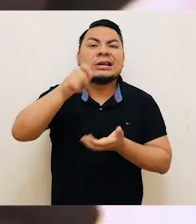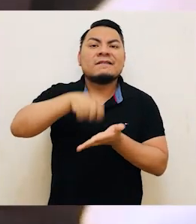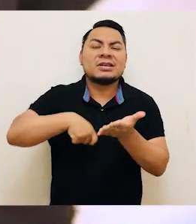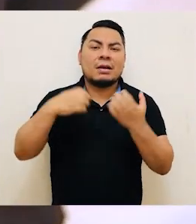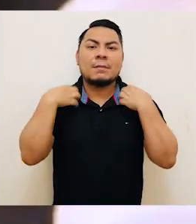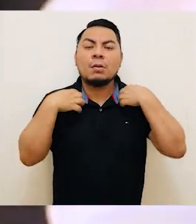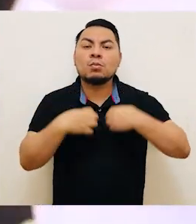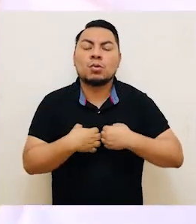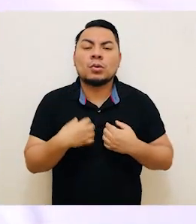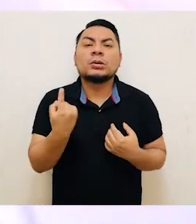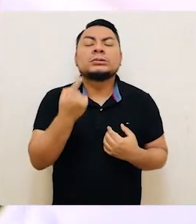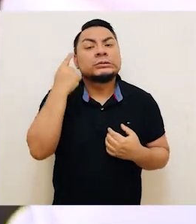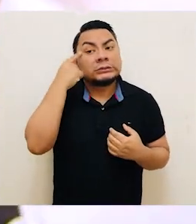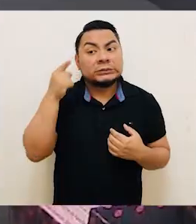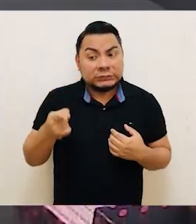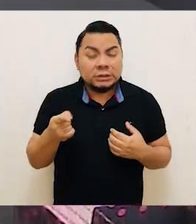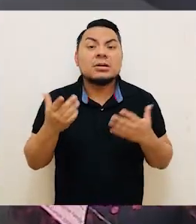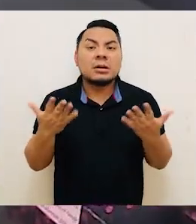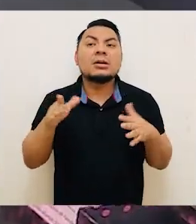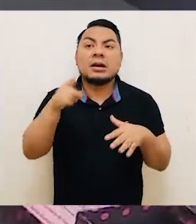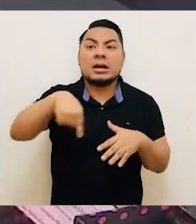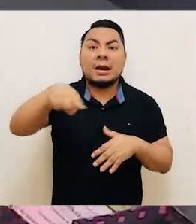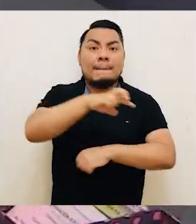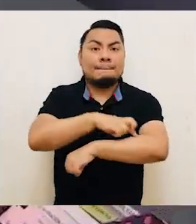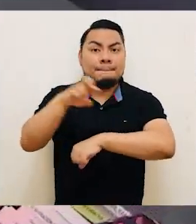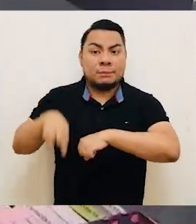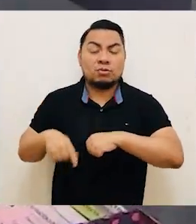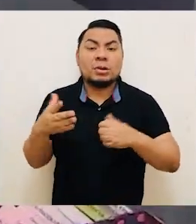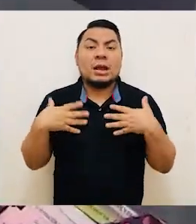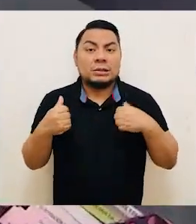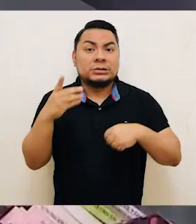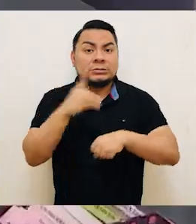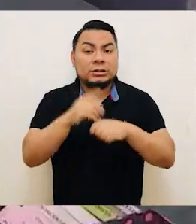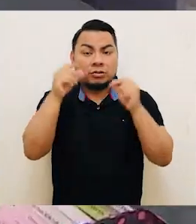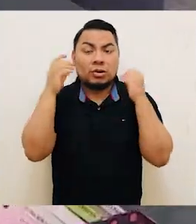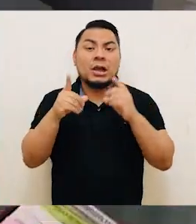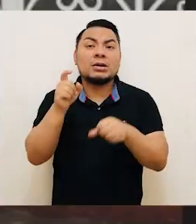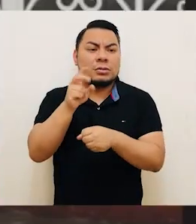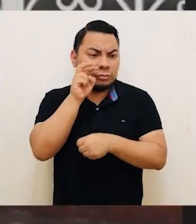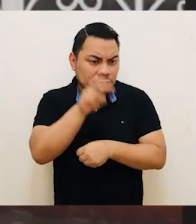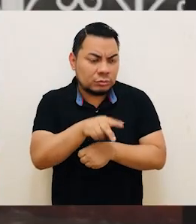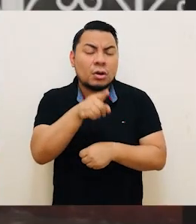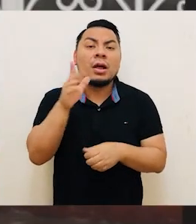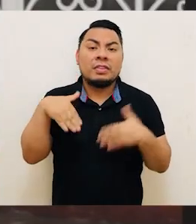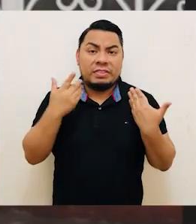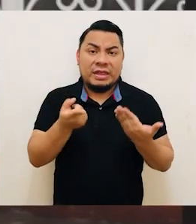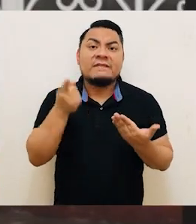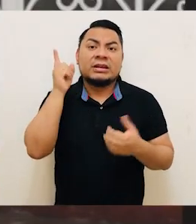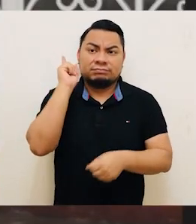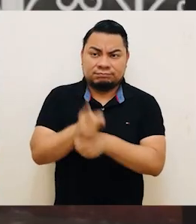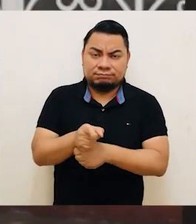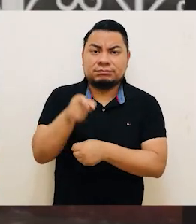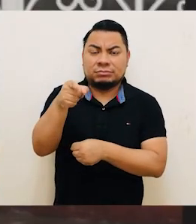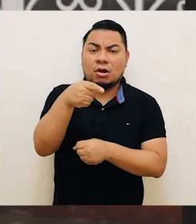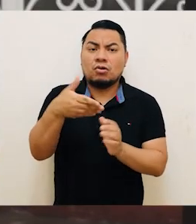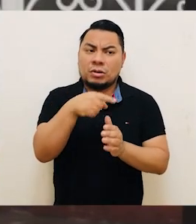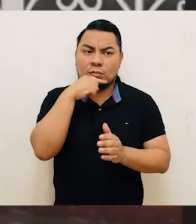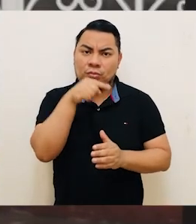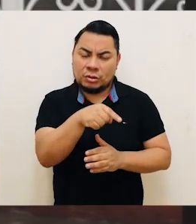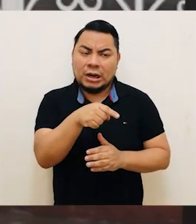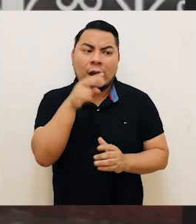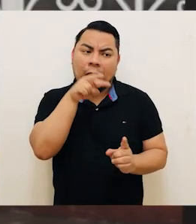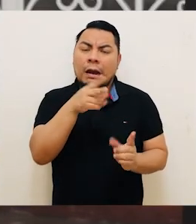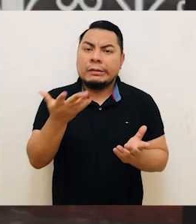profesionales de la salud y educación deben denunciar los casos de violencia contra la mujer. Finalmente, si lo consideras necesario,